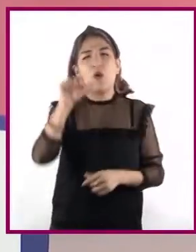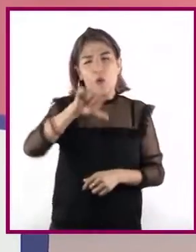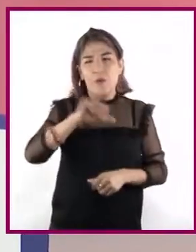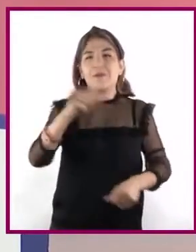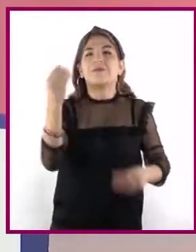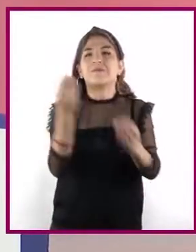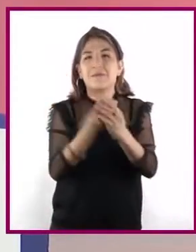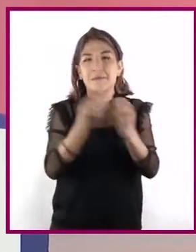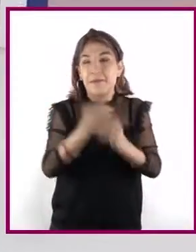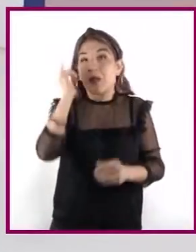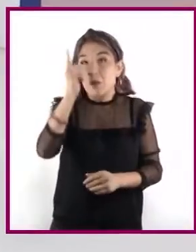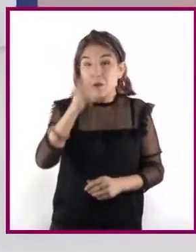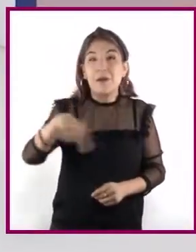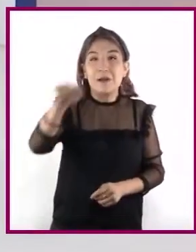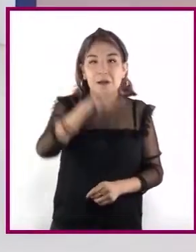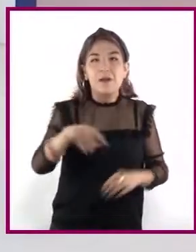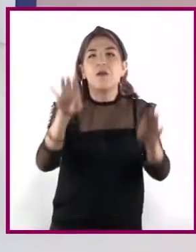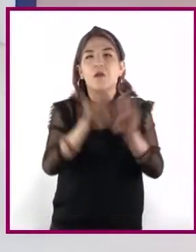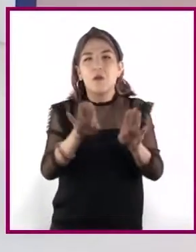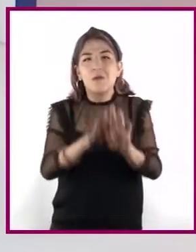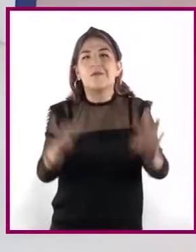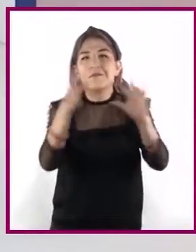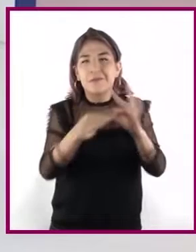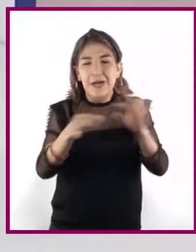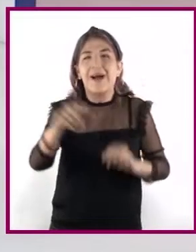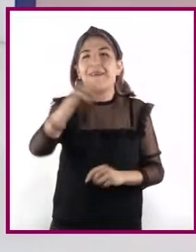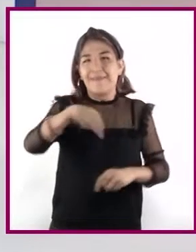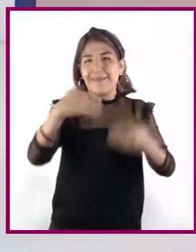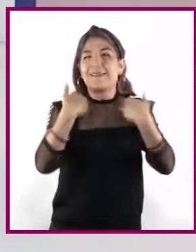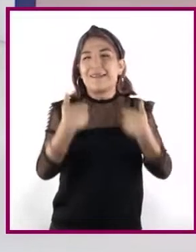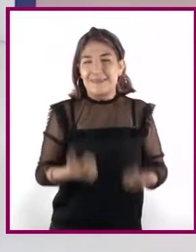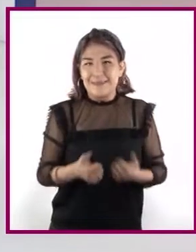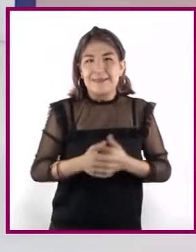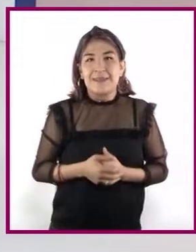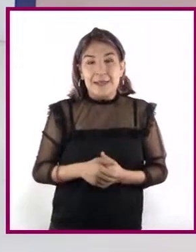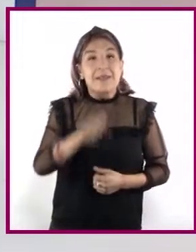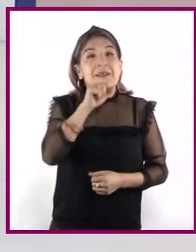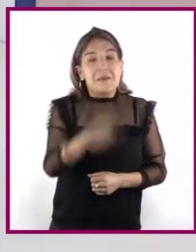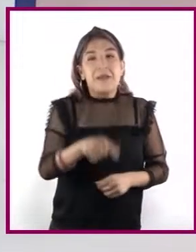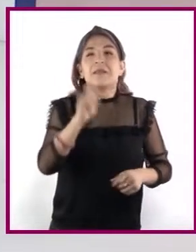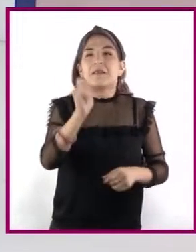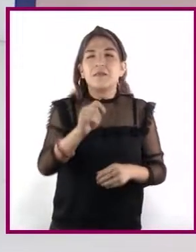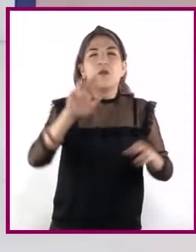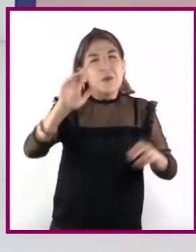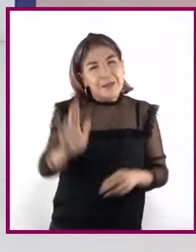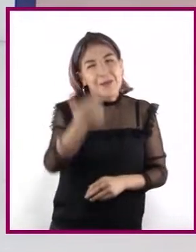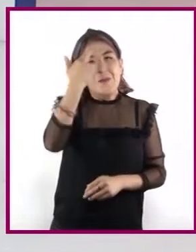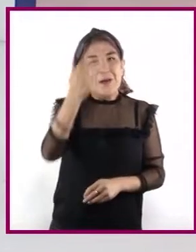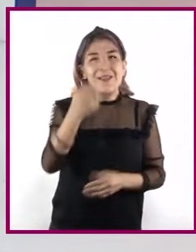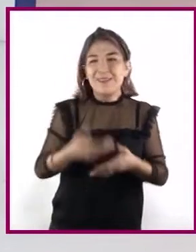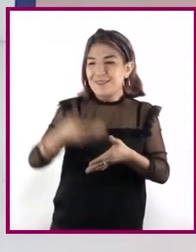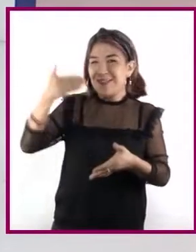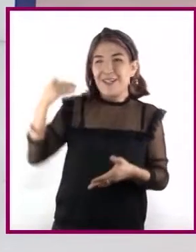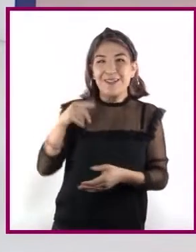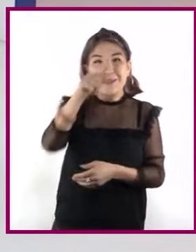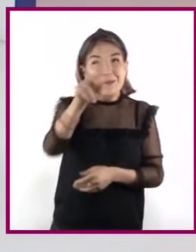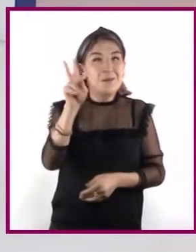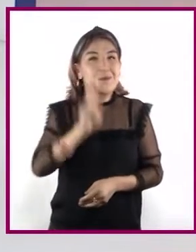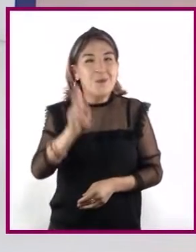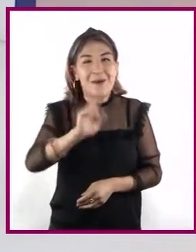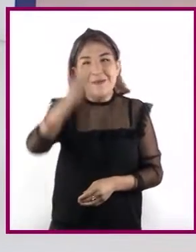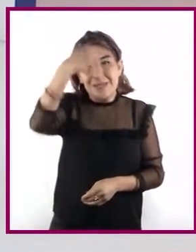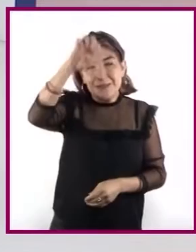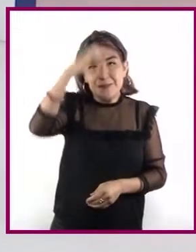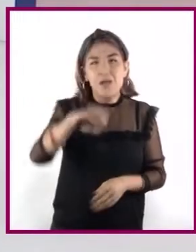esperamos que éstas se disipen. También deseamos que al hacer remembranza de lo que experimentaron sea